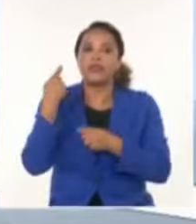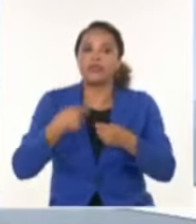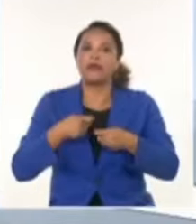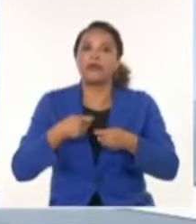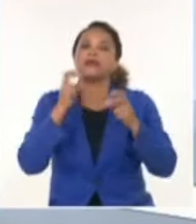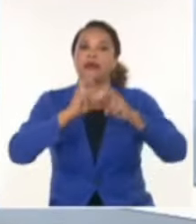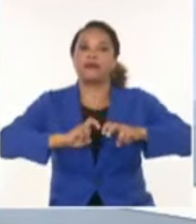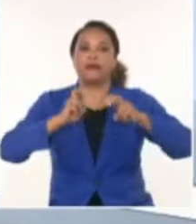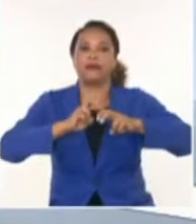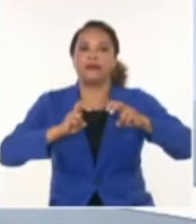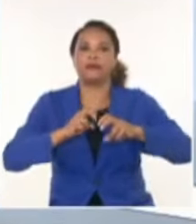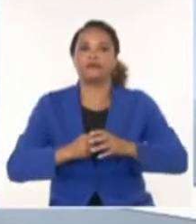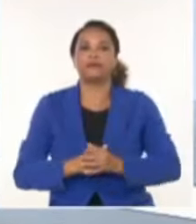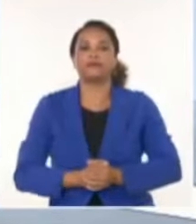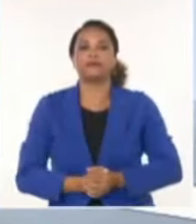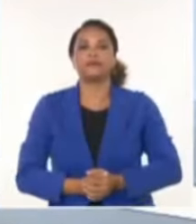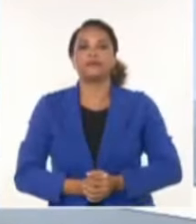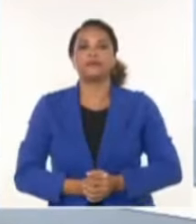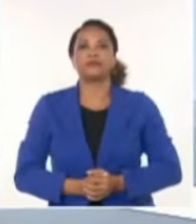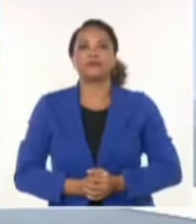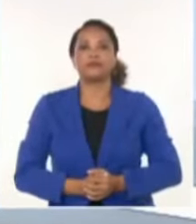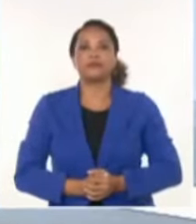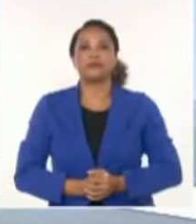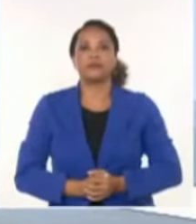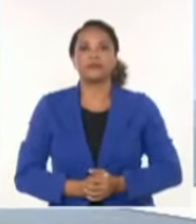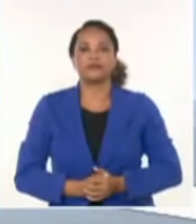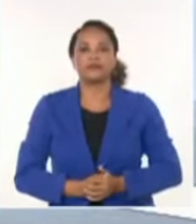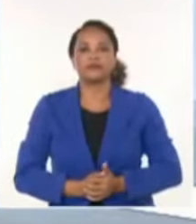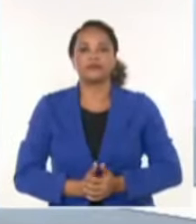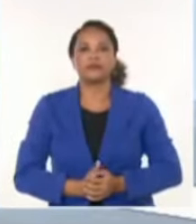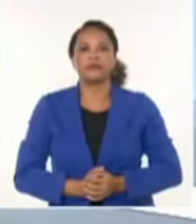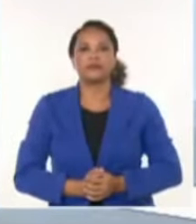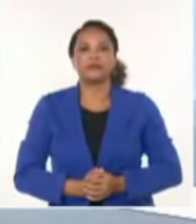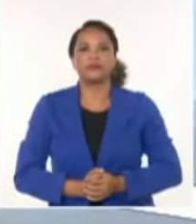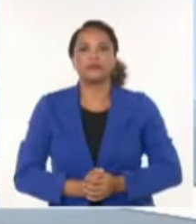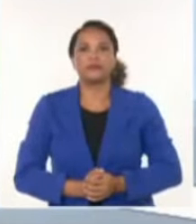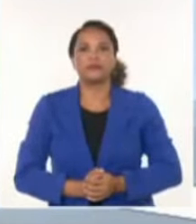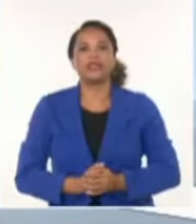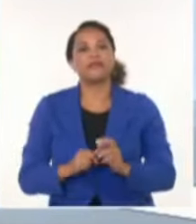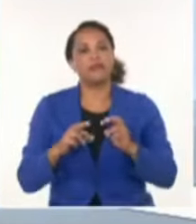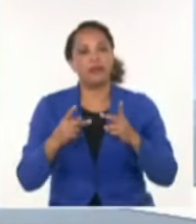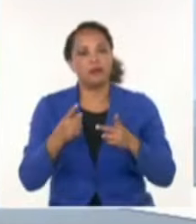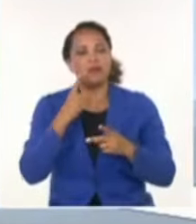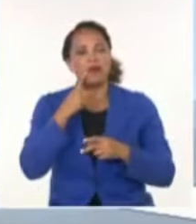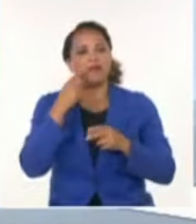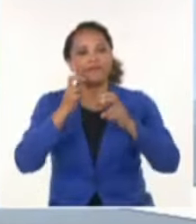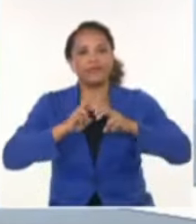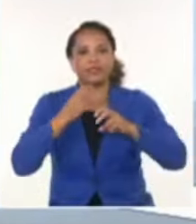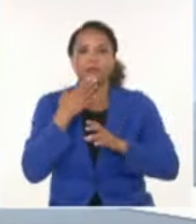apodere de la nación, y que la crisis sociopolítica cale hondo. Habrá que volver sobre este tema. Buenas noches.